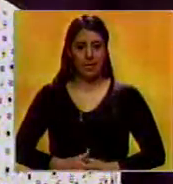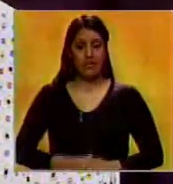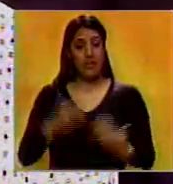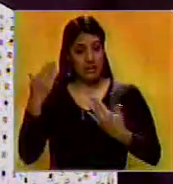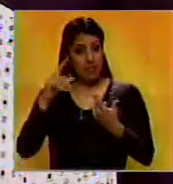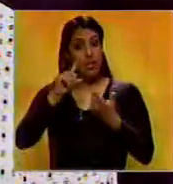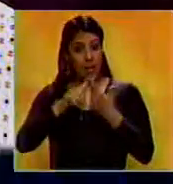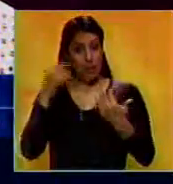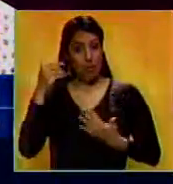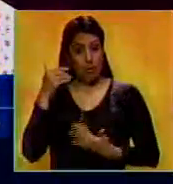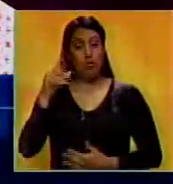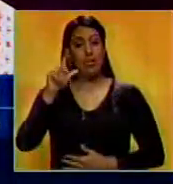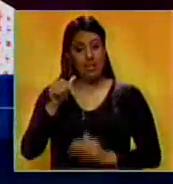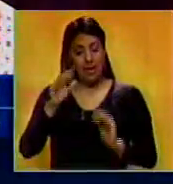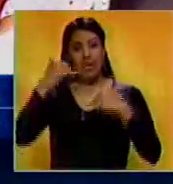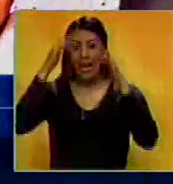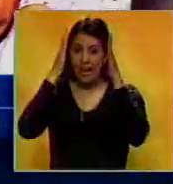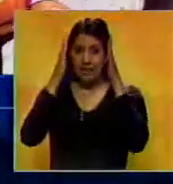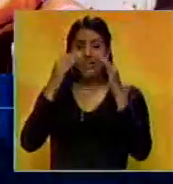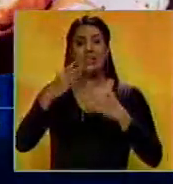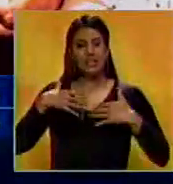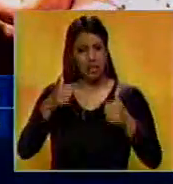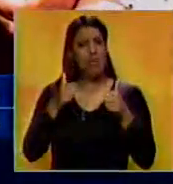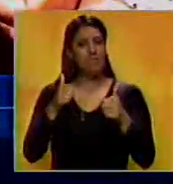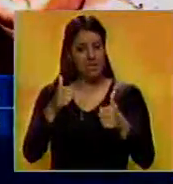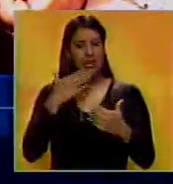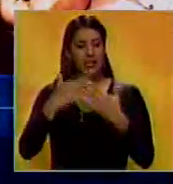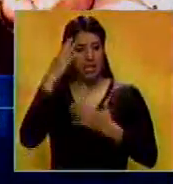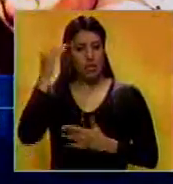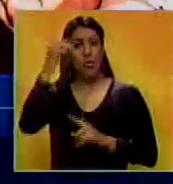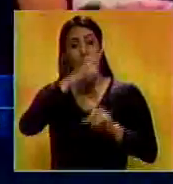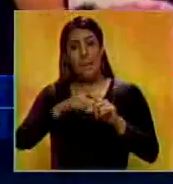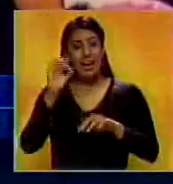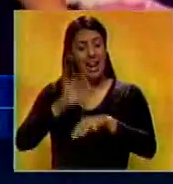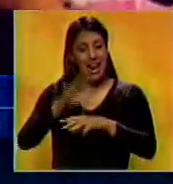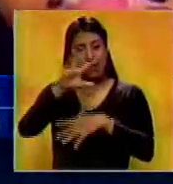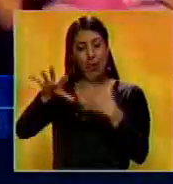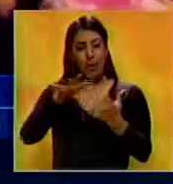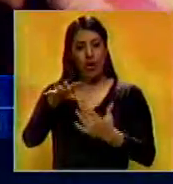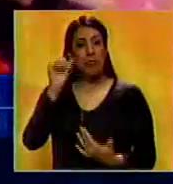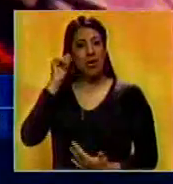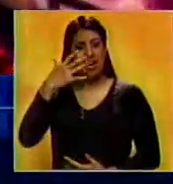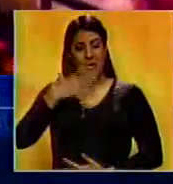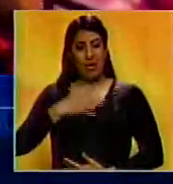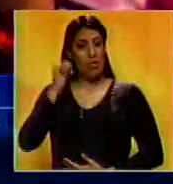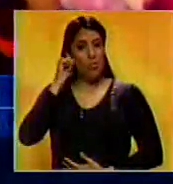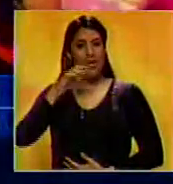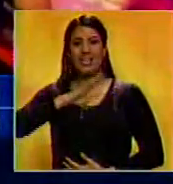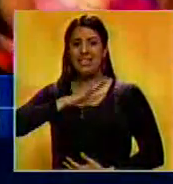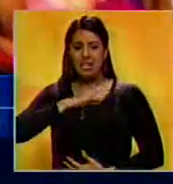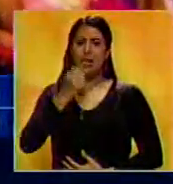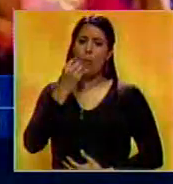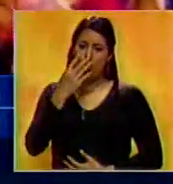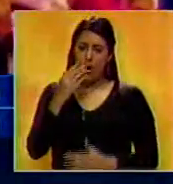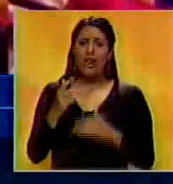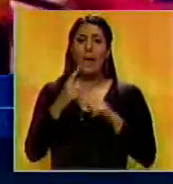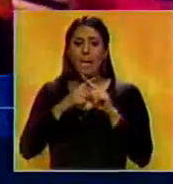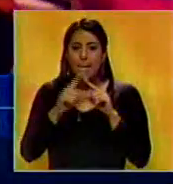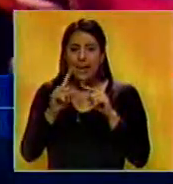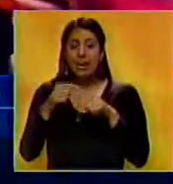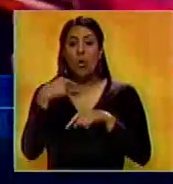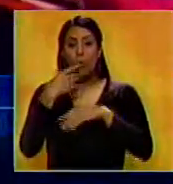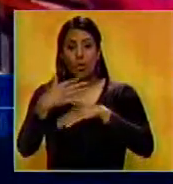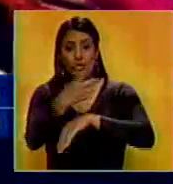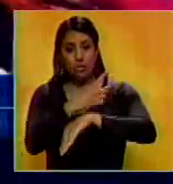El esposo de Evangelina fue atendido y se encuentra estable. Pese a la gravedad de la situación, la condición de la mujer es buena, por lo que en las